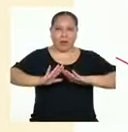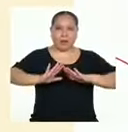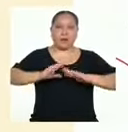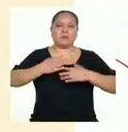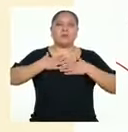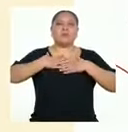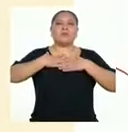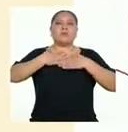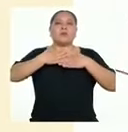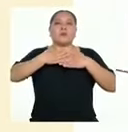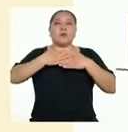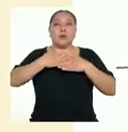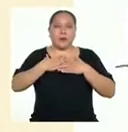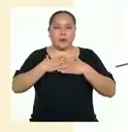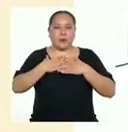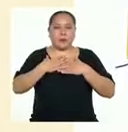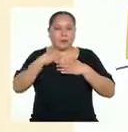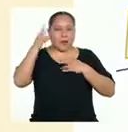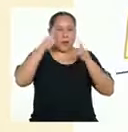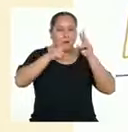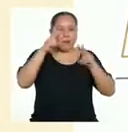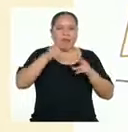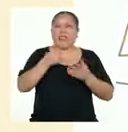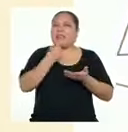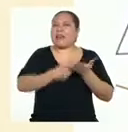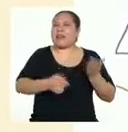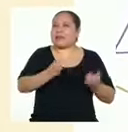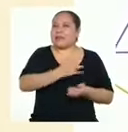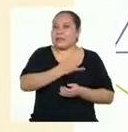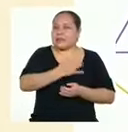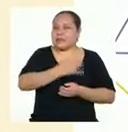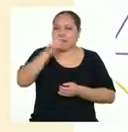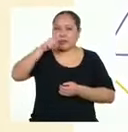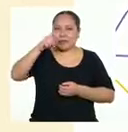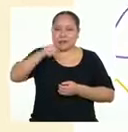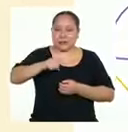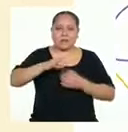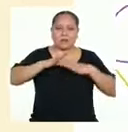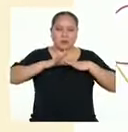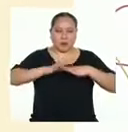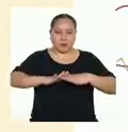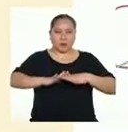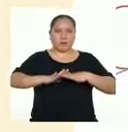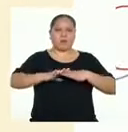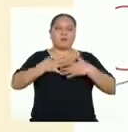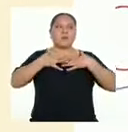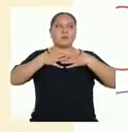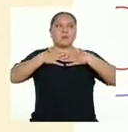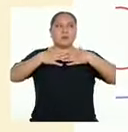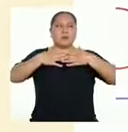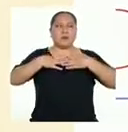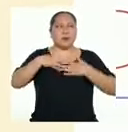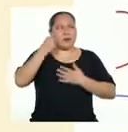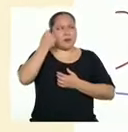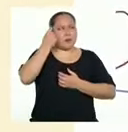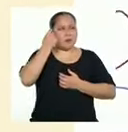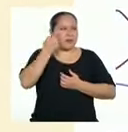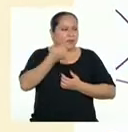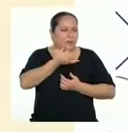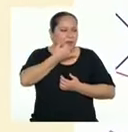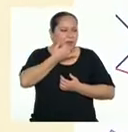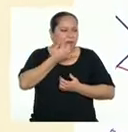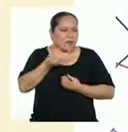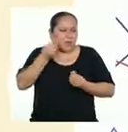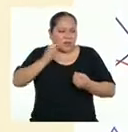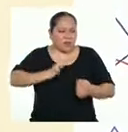Para poder identificar y reconocer qué es lo que estás sintiendo, debes detenerte un momento. Respirar y tratar de entender qué